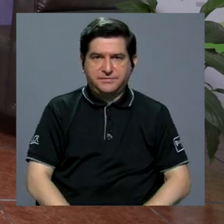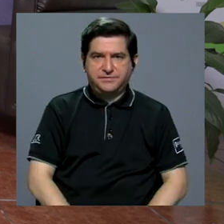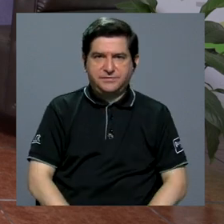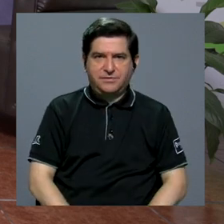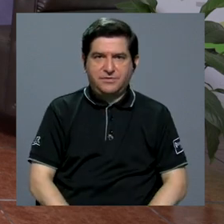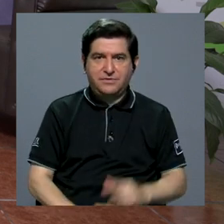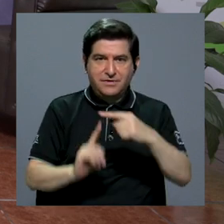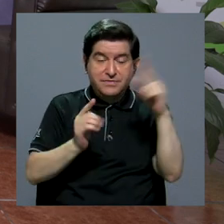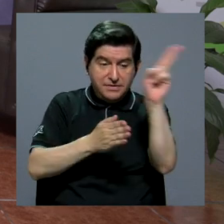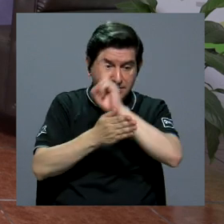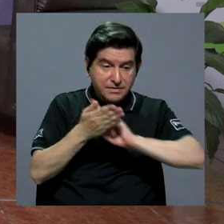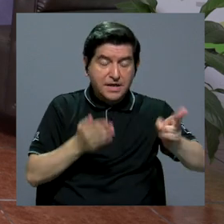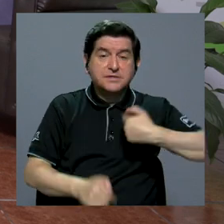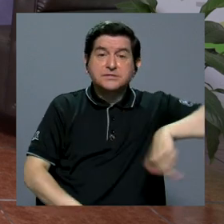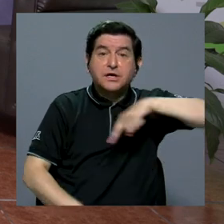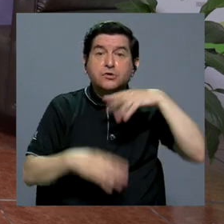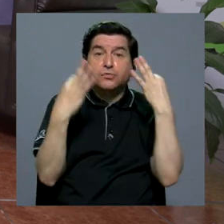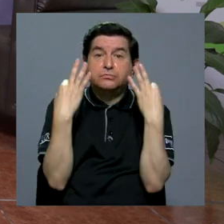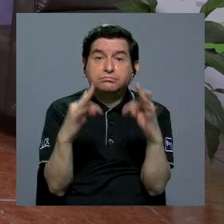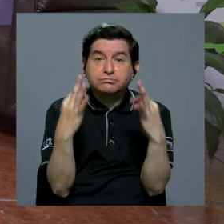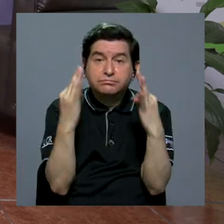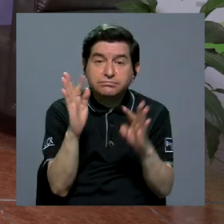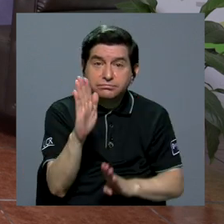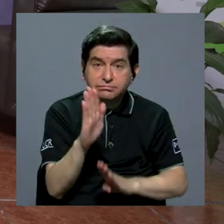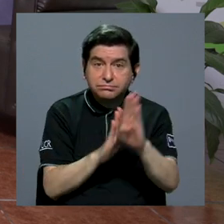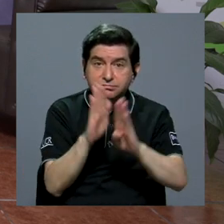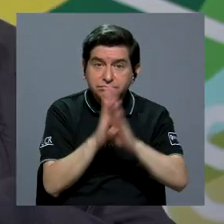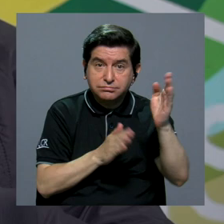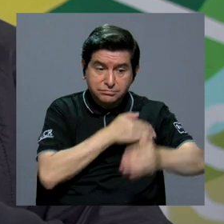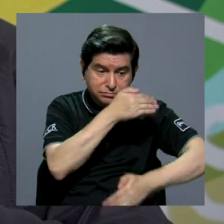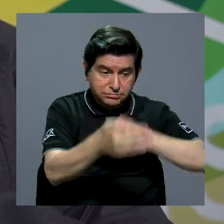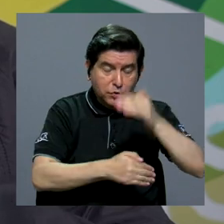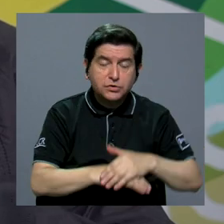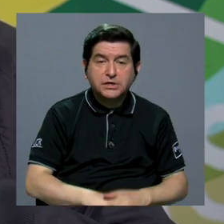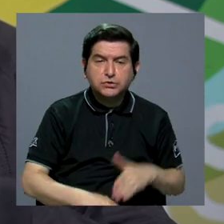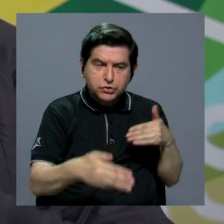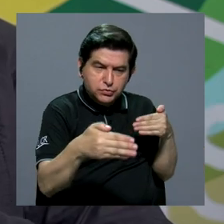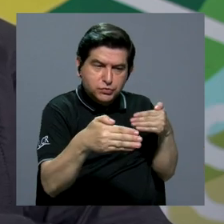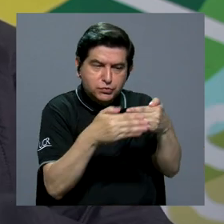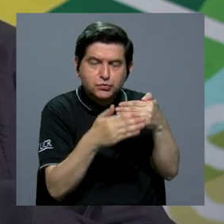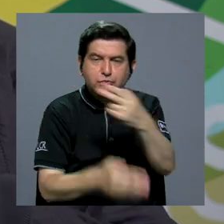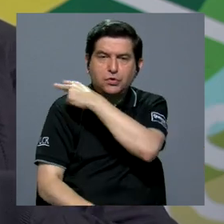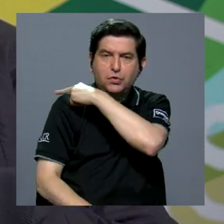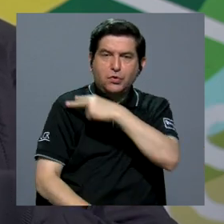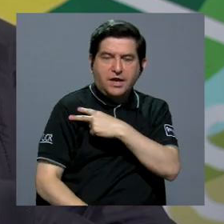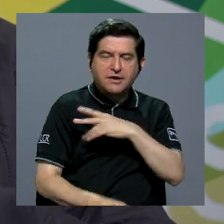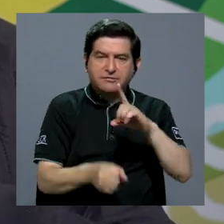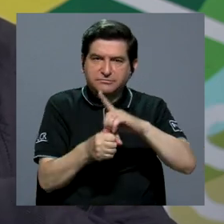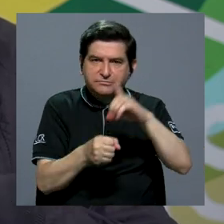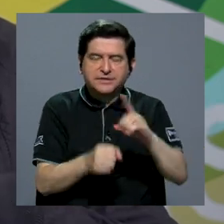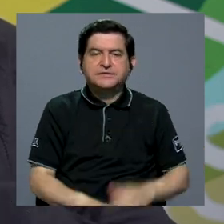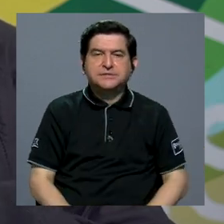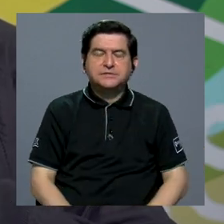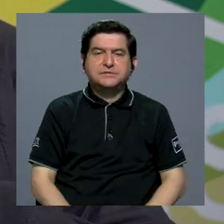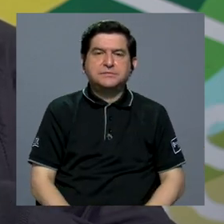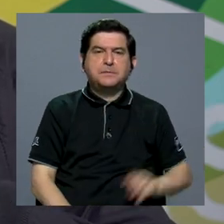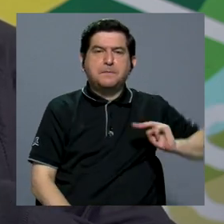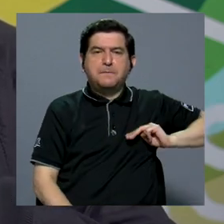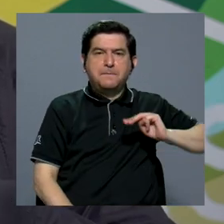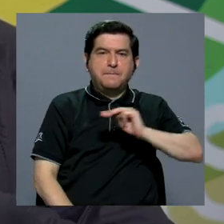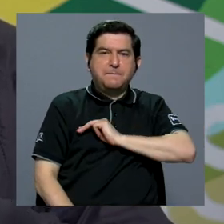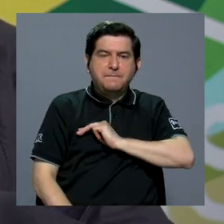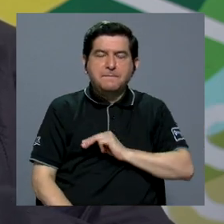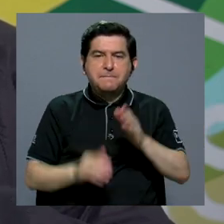Entonces, desde la academia lo que estamos procurando es desarrollar procesos de acercamiento con la Jefatura de Fracción, con la Ministra de